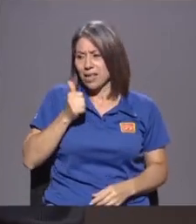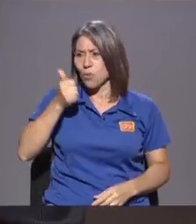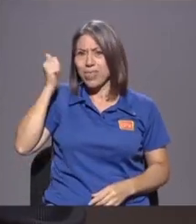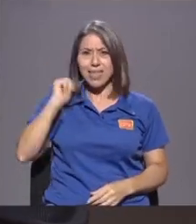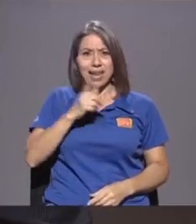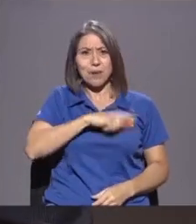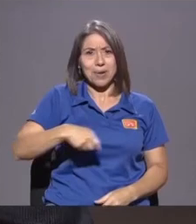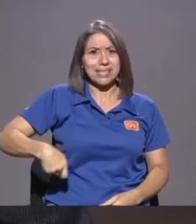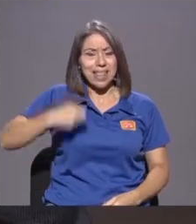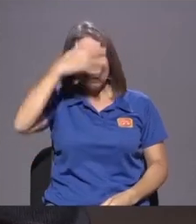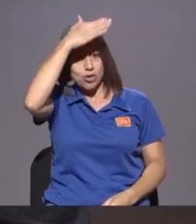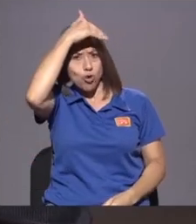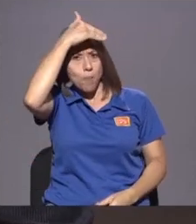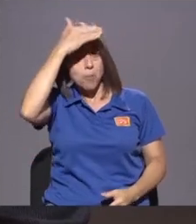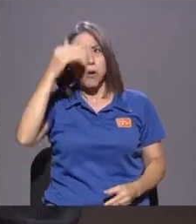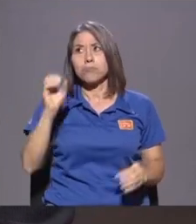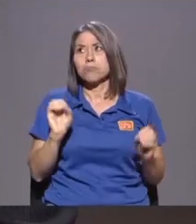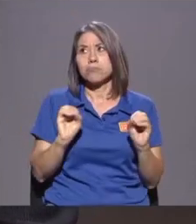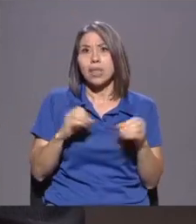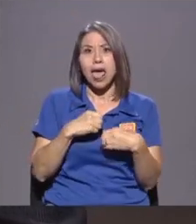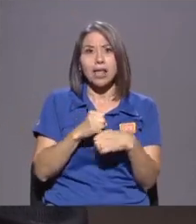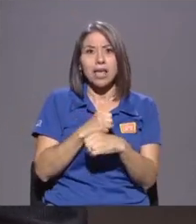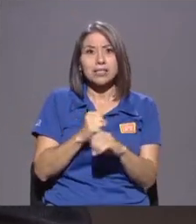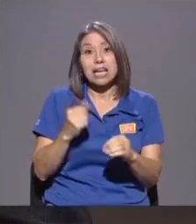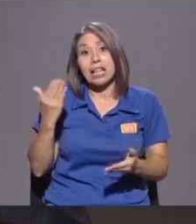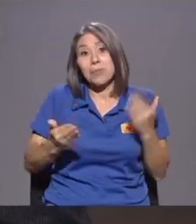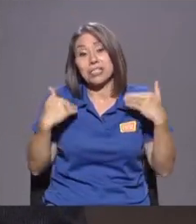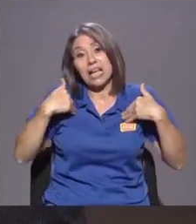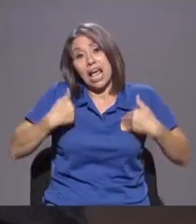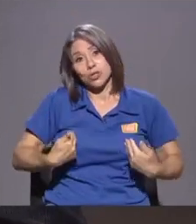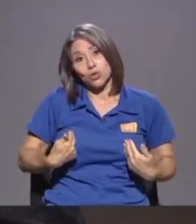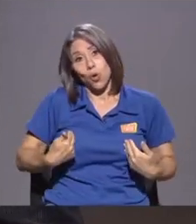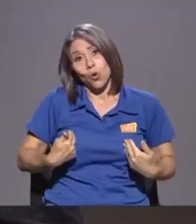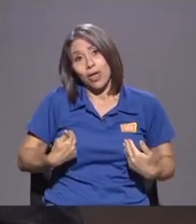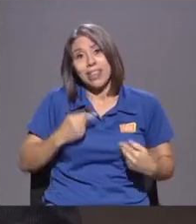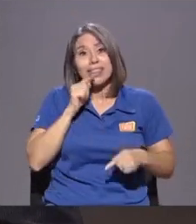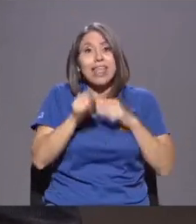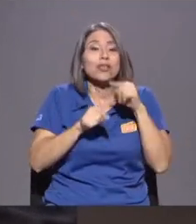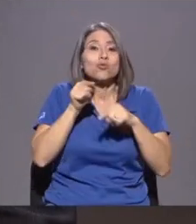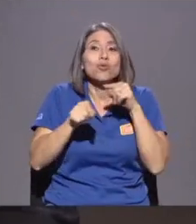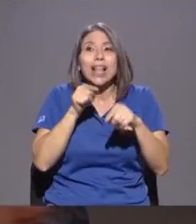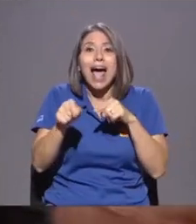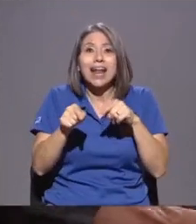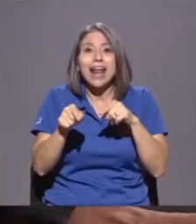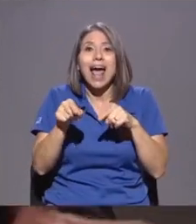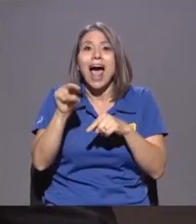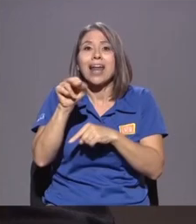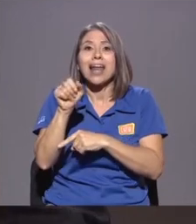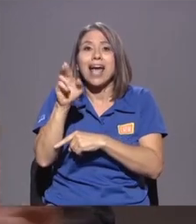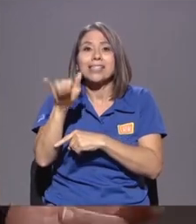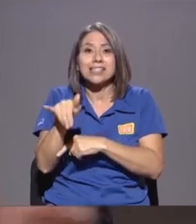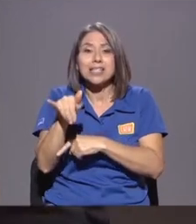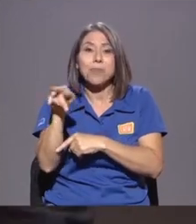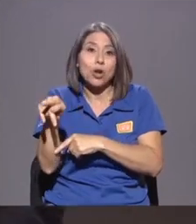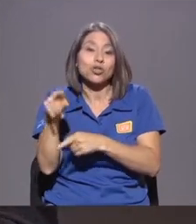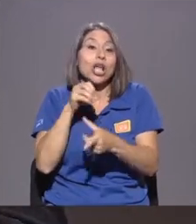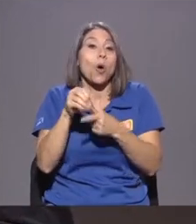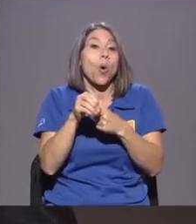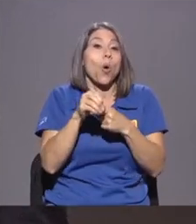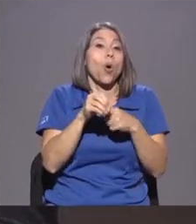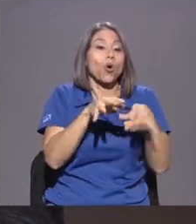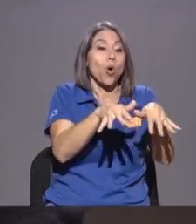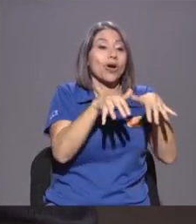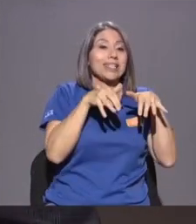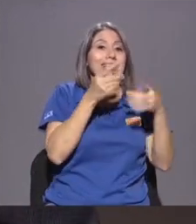Presidente Trump Como no Tenía Nada Que Hacer Se Canso De No De Insultar A Narcy Pelosi Perdón O A Los Congresistas Demócratas